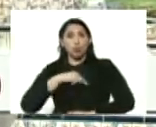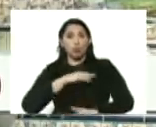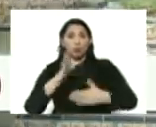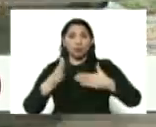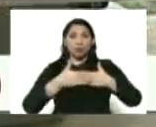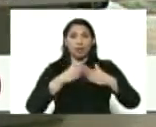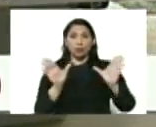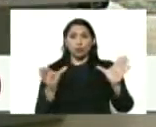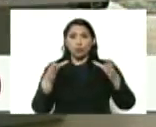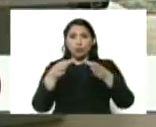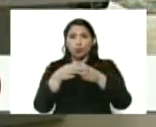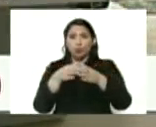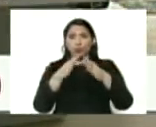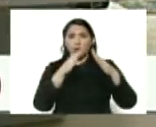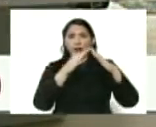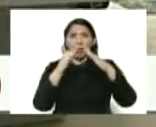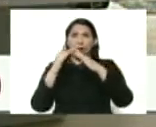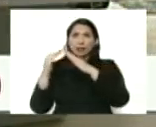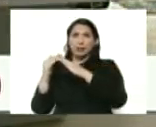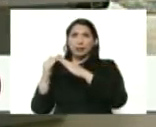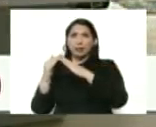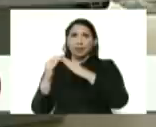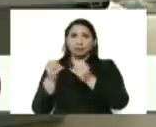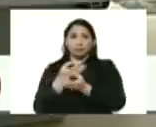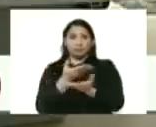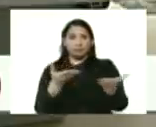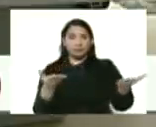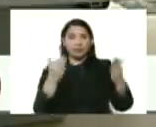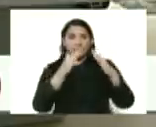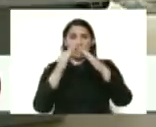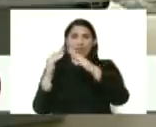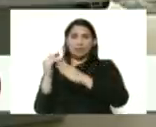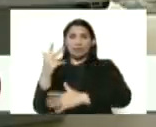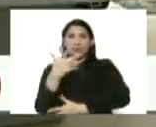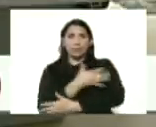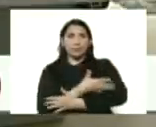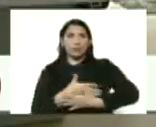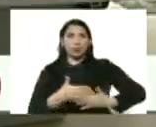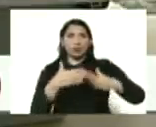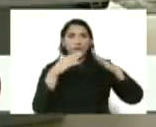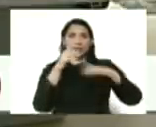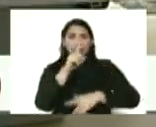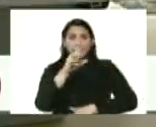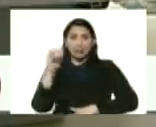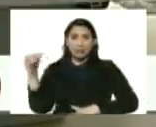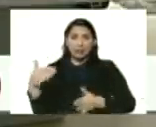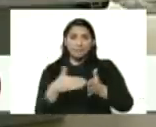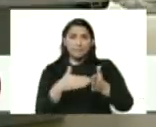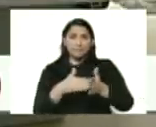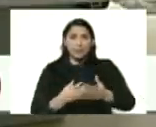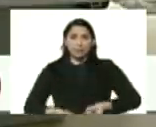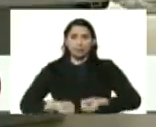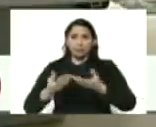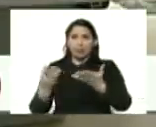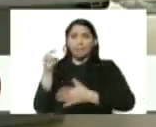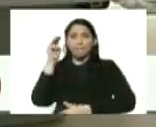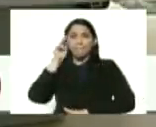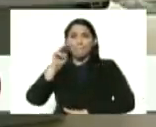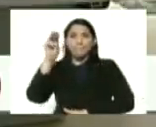grupo de viviendas. Esta vivienda, 3 millones 100 mil, se la entregamos a una maestra.